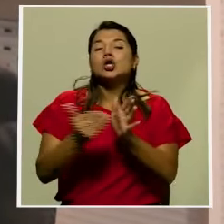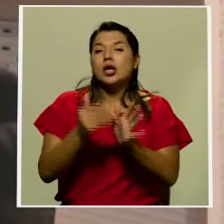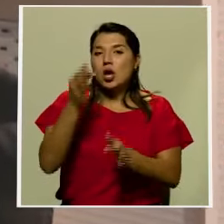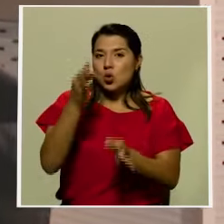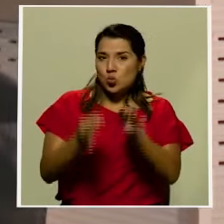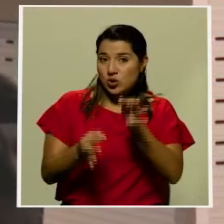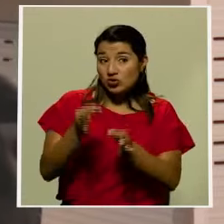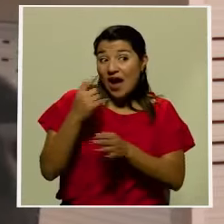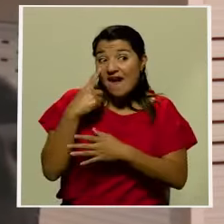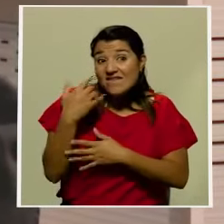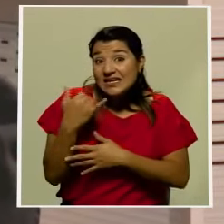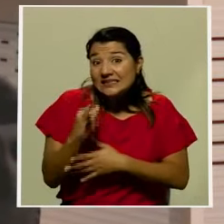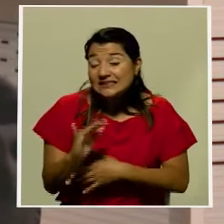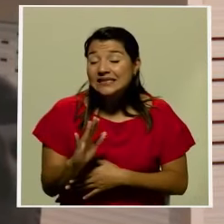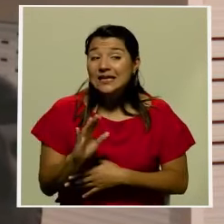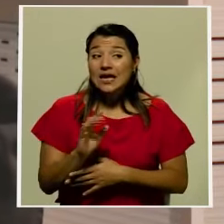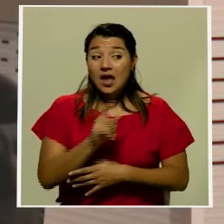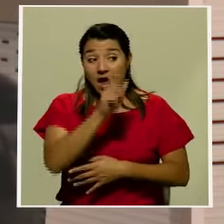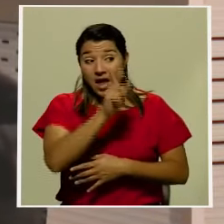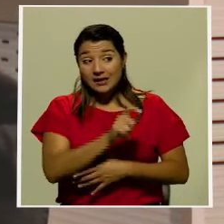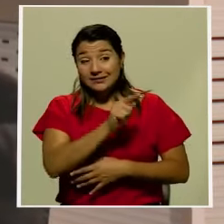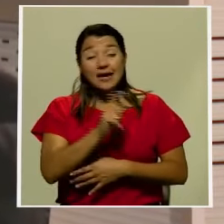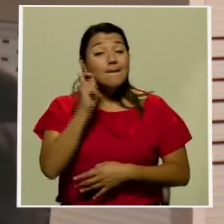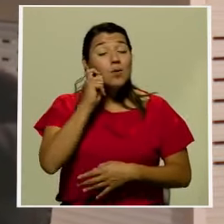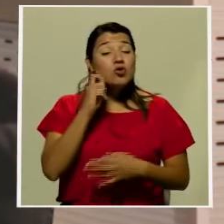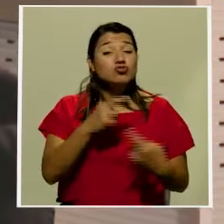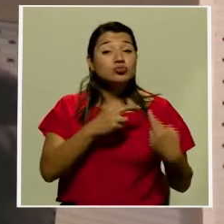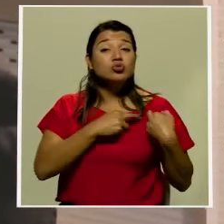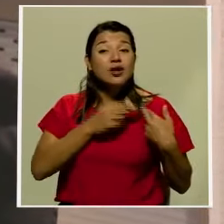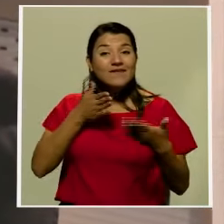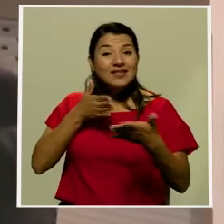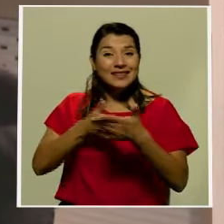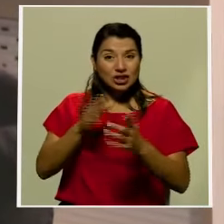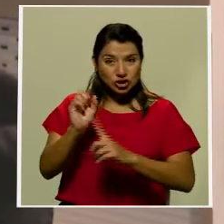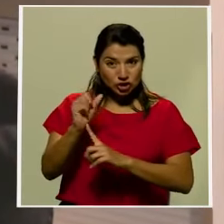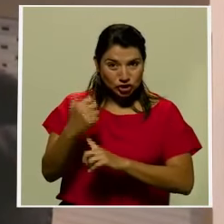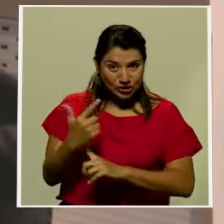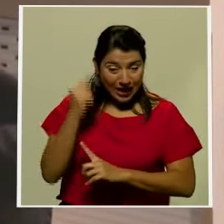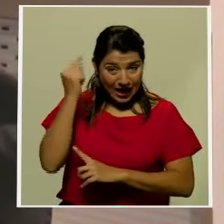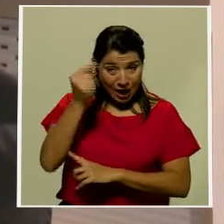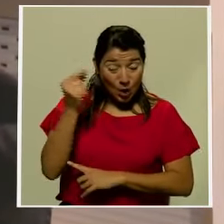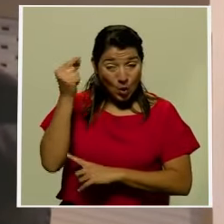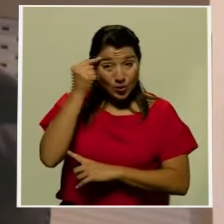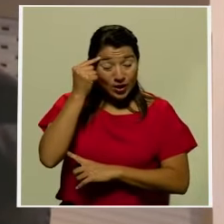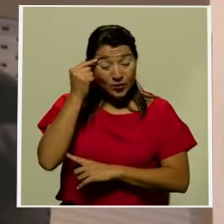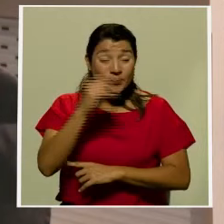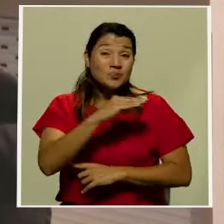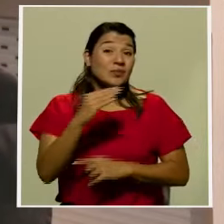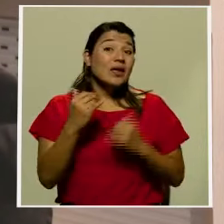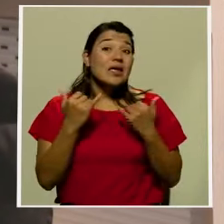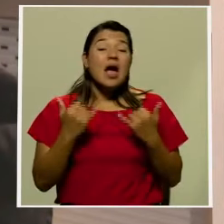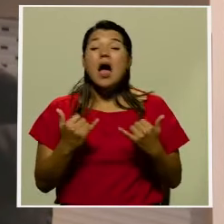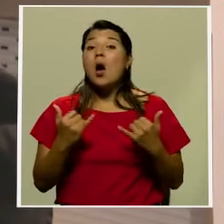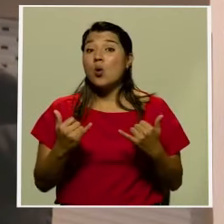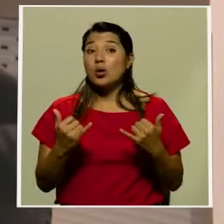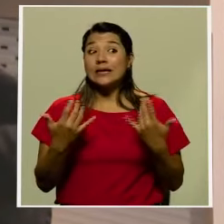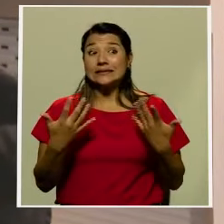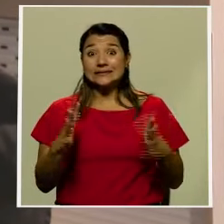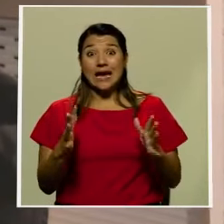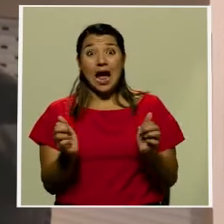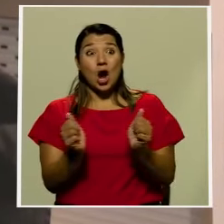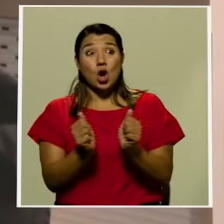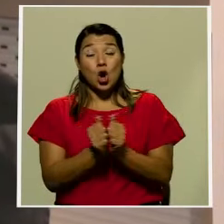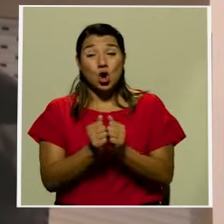del daño social que pudo haber sido ocasionado al estado y ahora con ya la declaración del